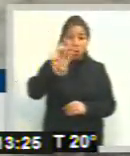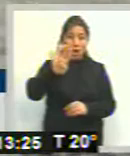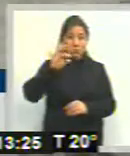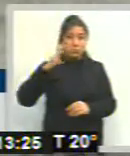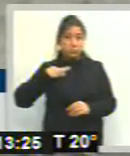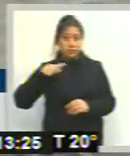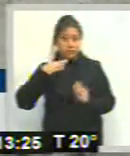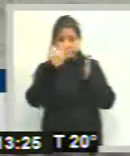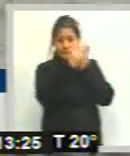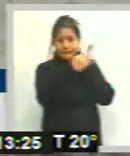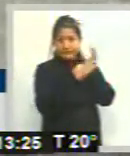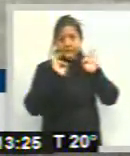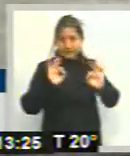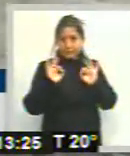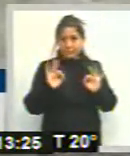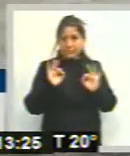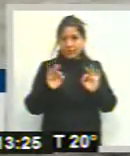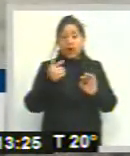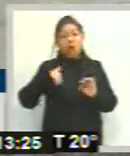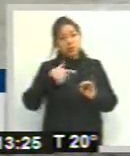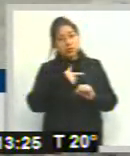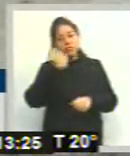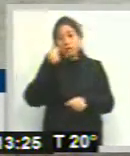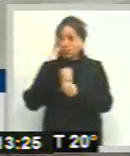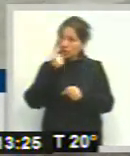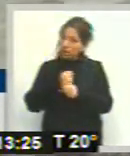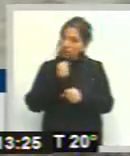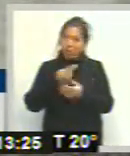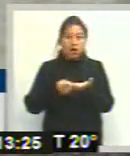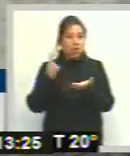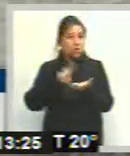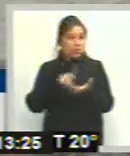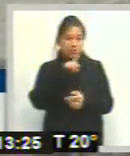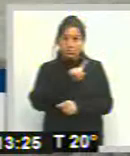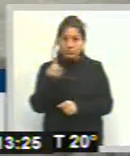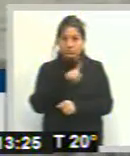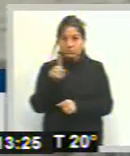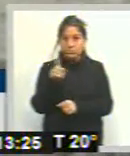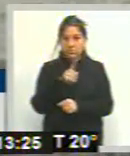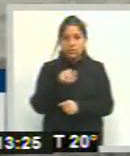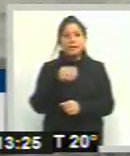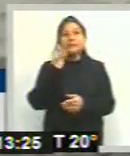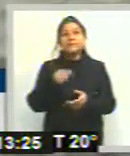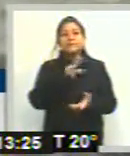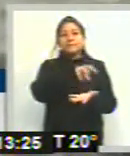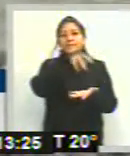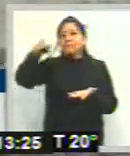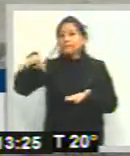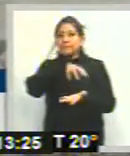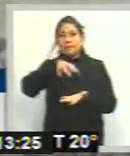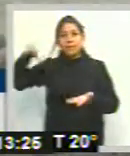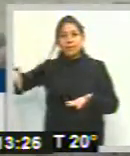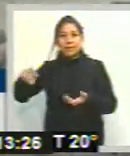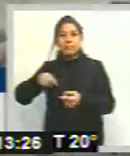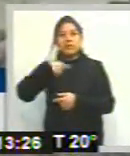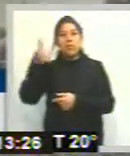registros, así que lo que tenemos que hacer nosotros es trabajar para que no vuelva a suceder y seguir reubicando poblaciones en riesgo, como se ha hecho